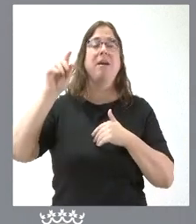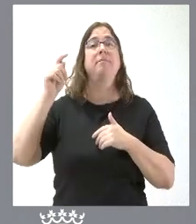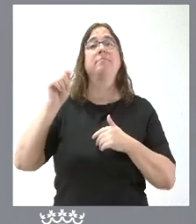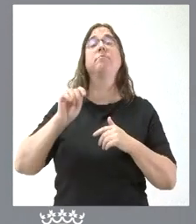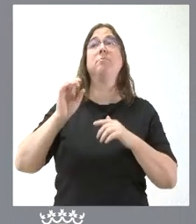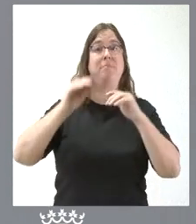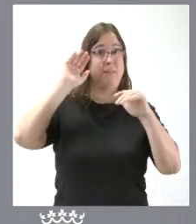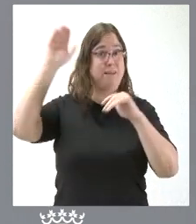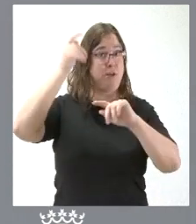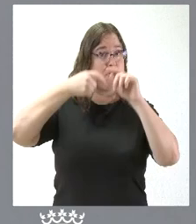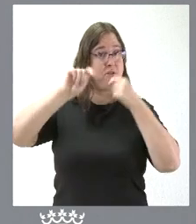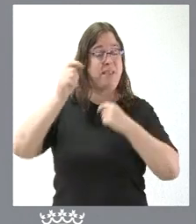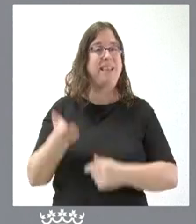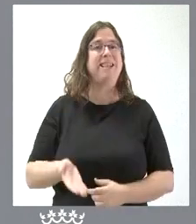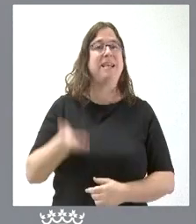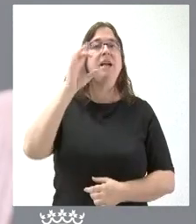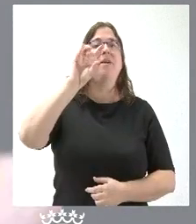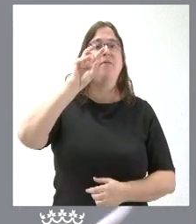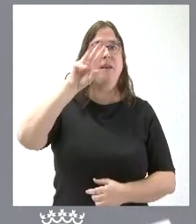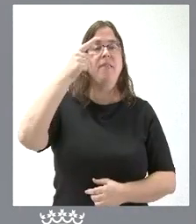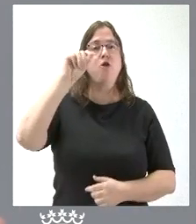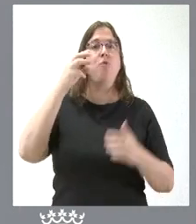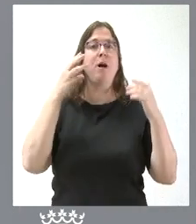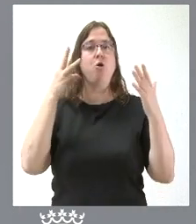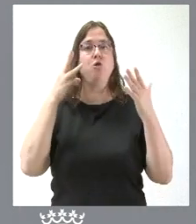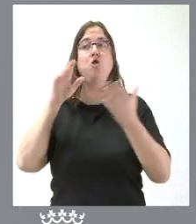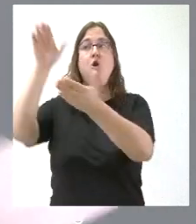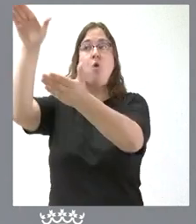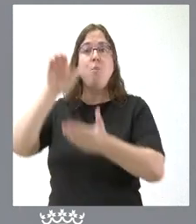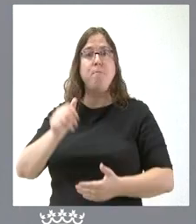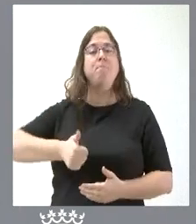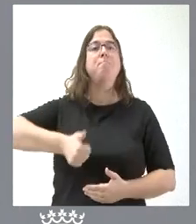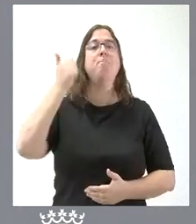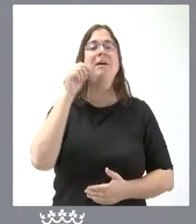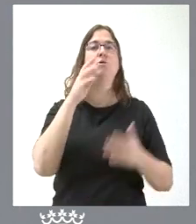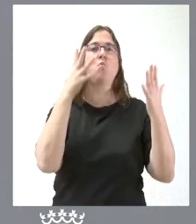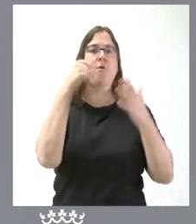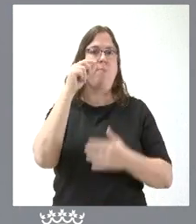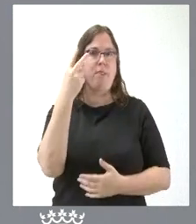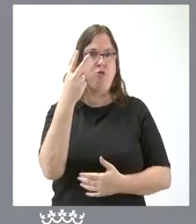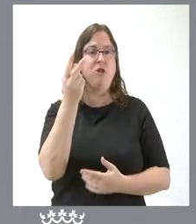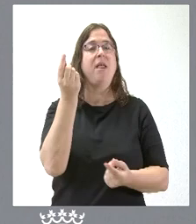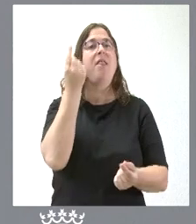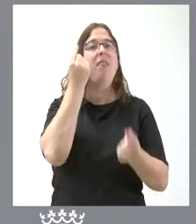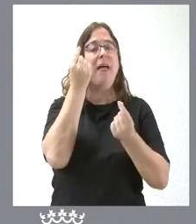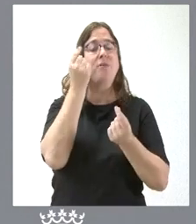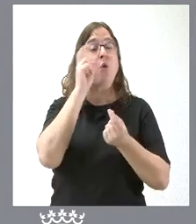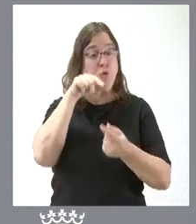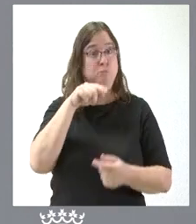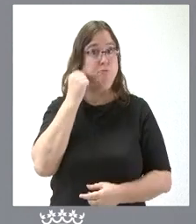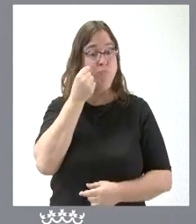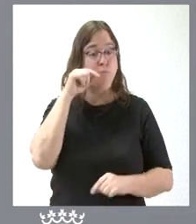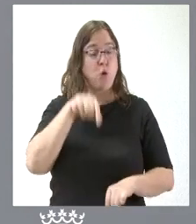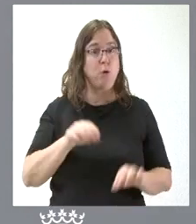digo, el 13,8% y las importaciones el 9,2% en estos ocho primeros meses del año. Y el segundo dato que también hemos conocido hoy mismo